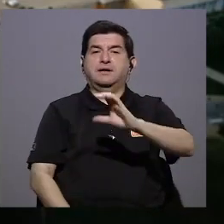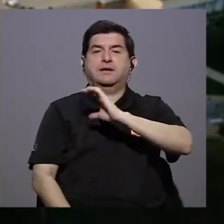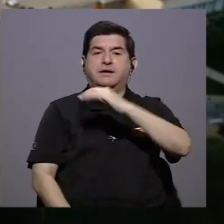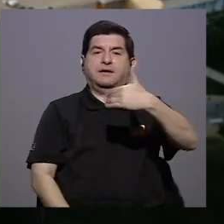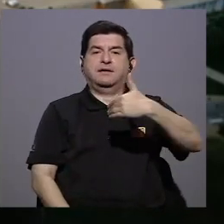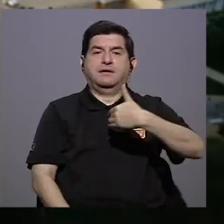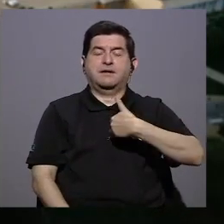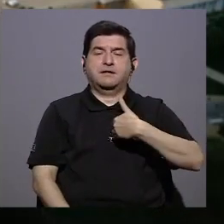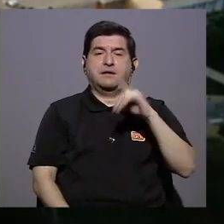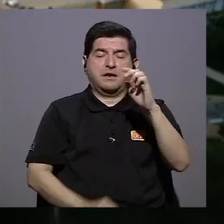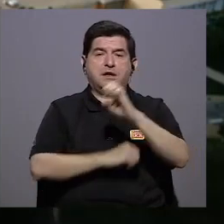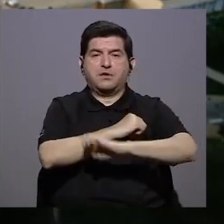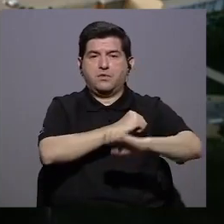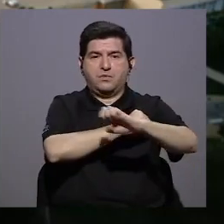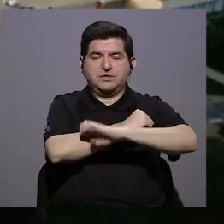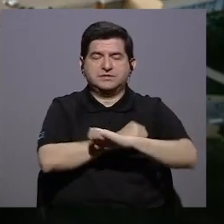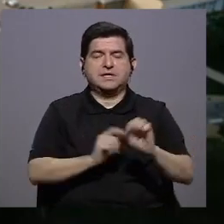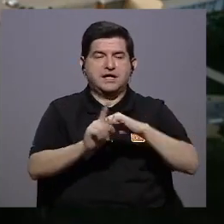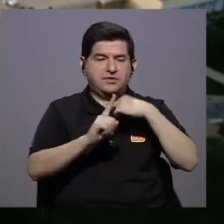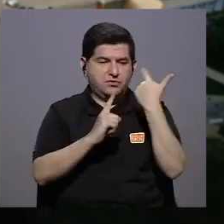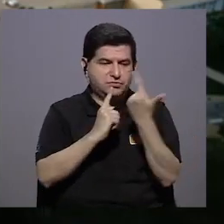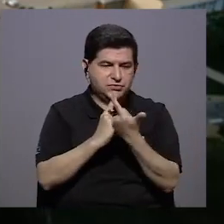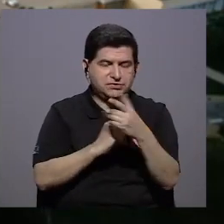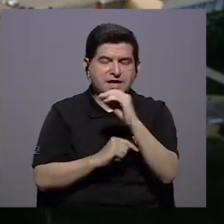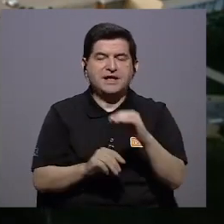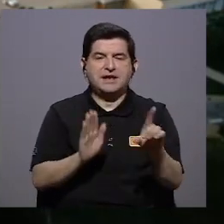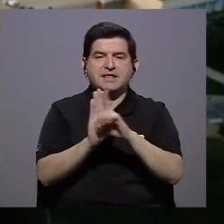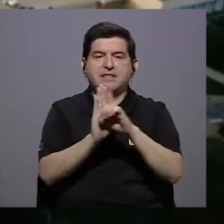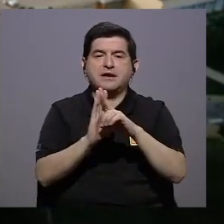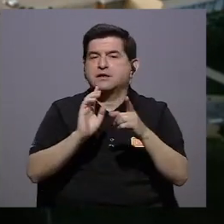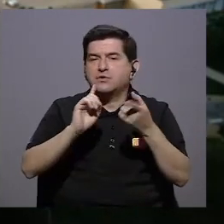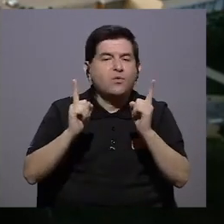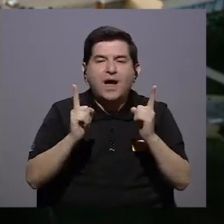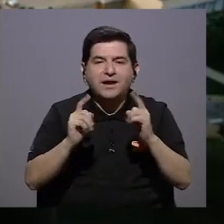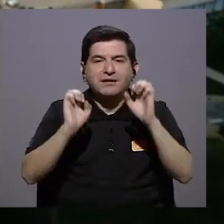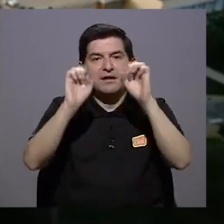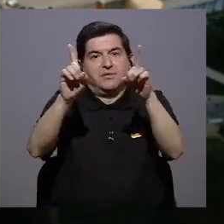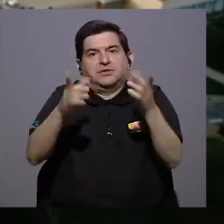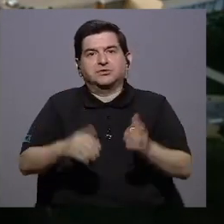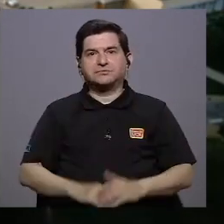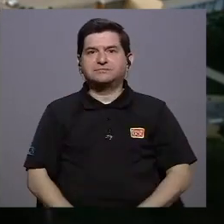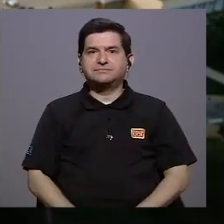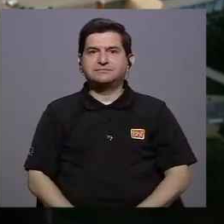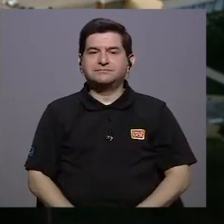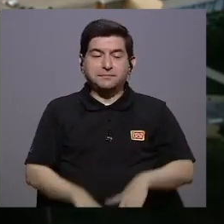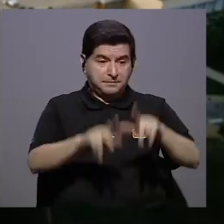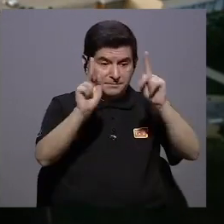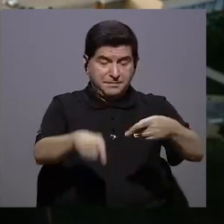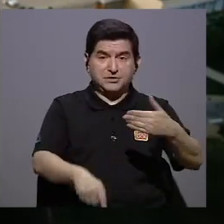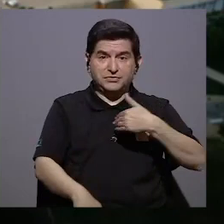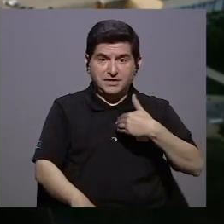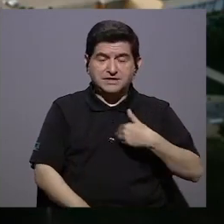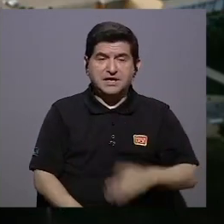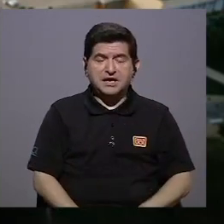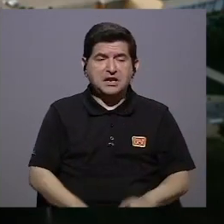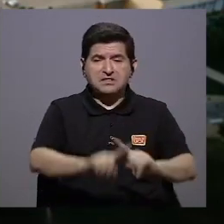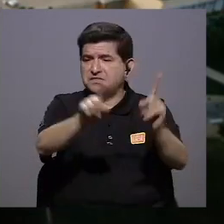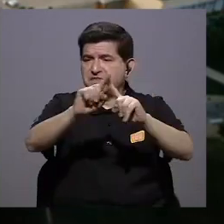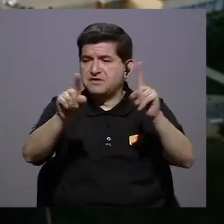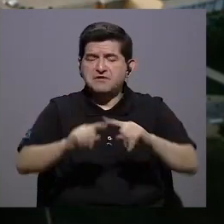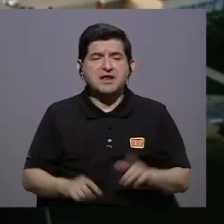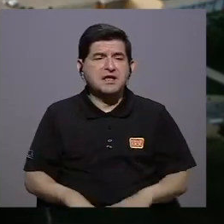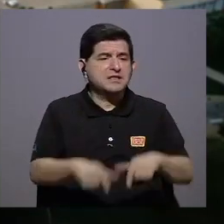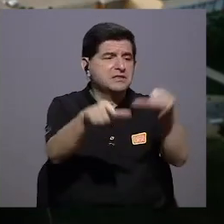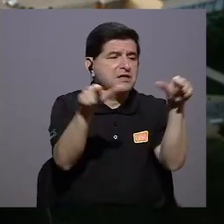caracteriza a un estado social y de derecho es la educación es decir personas que tienen origen